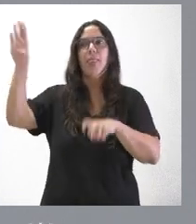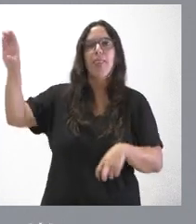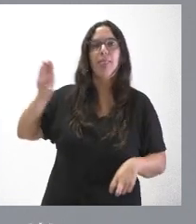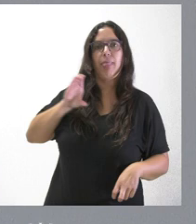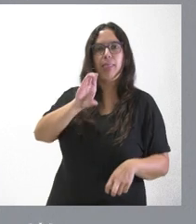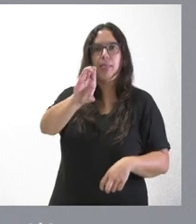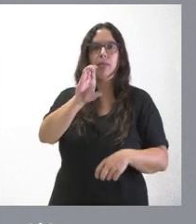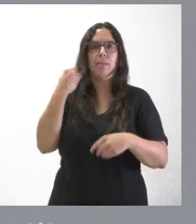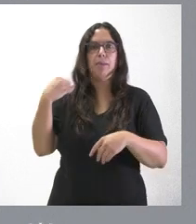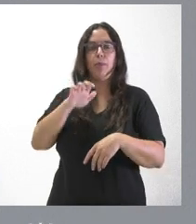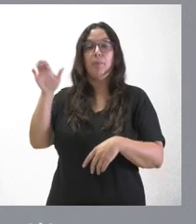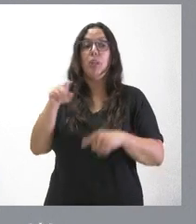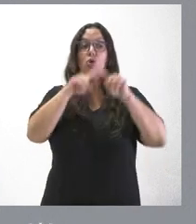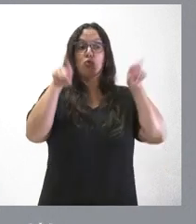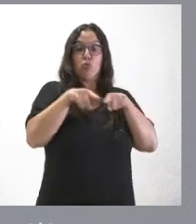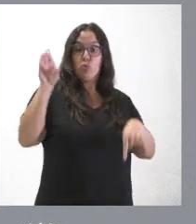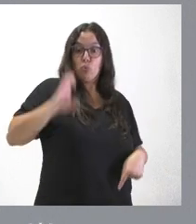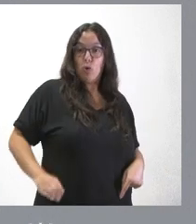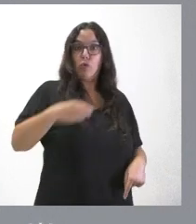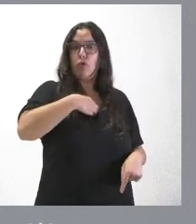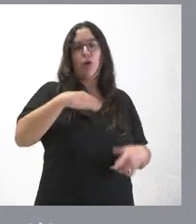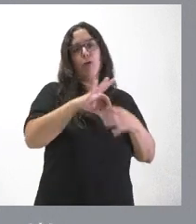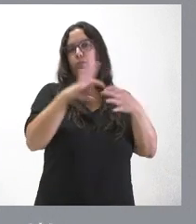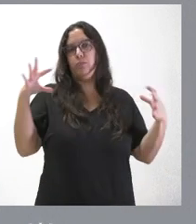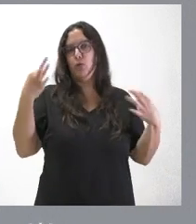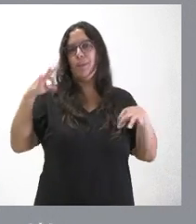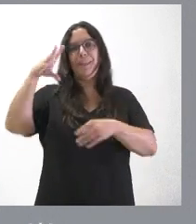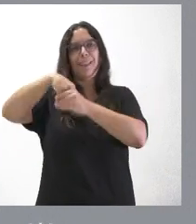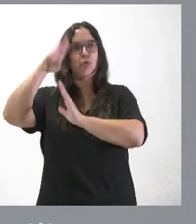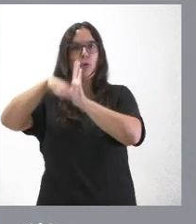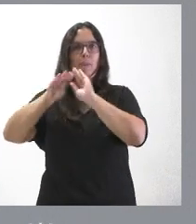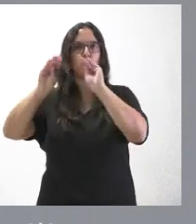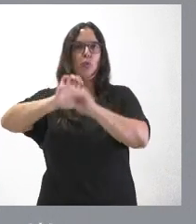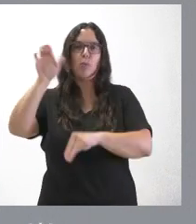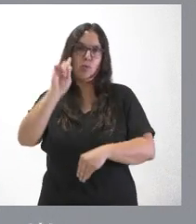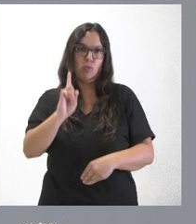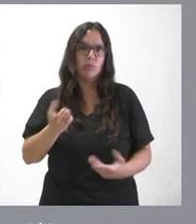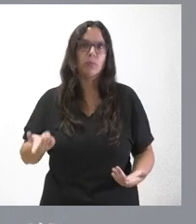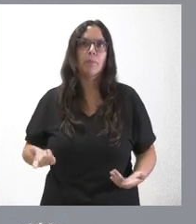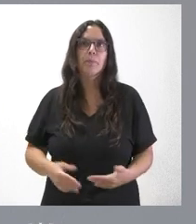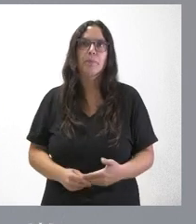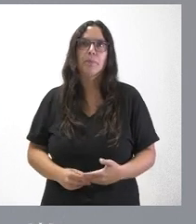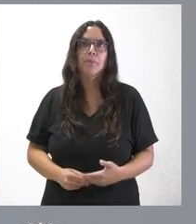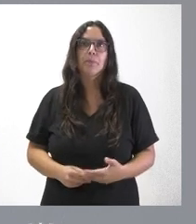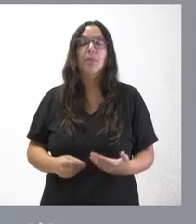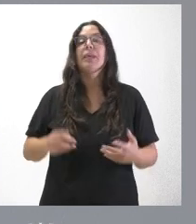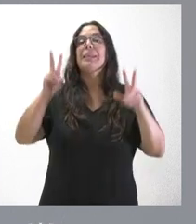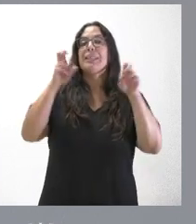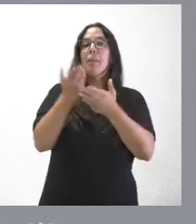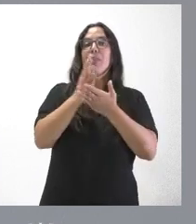financiar estrictamente el sueldo de un funcionario, pues no suele estar dentro de los programas propios de la Unión Europea. El serla,